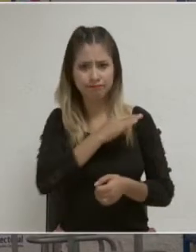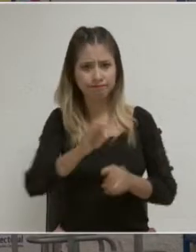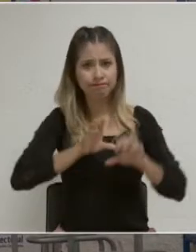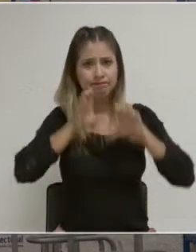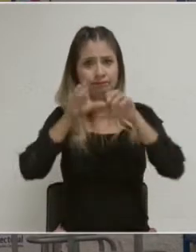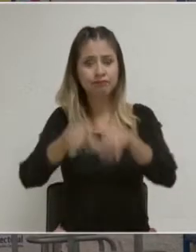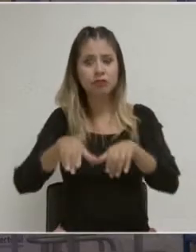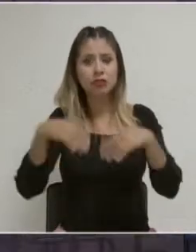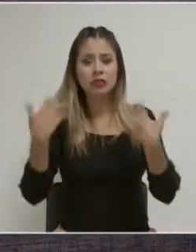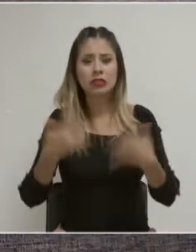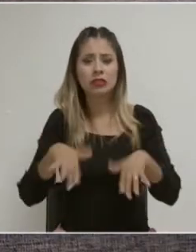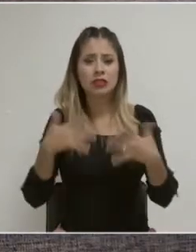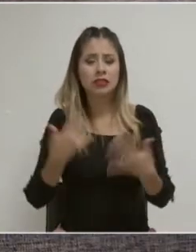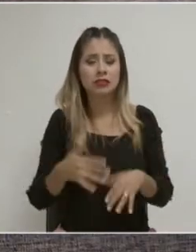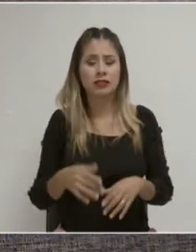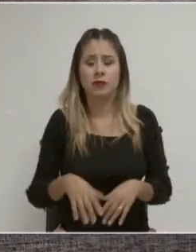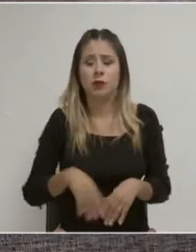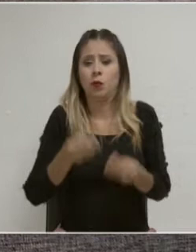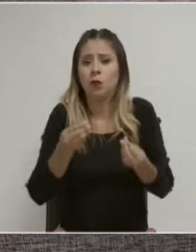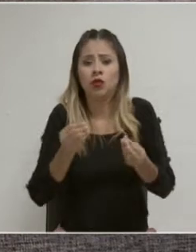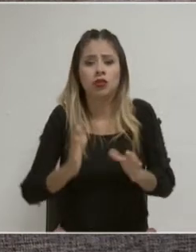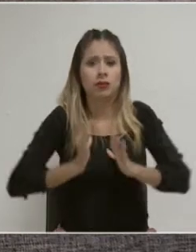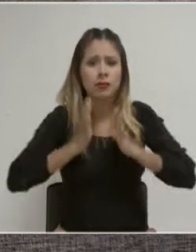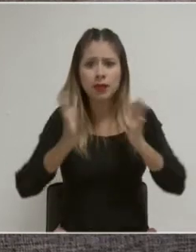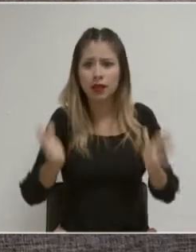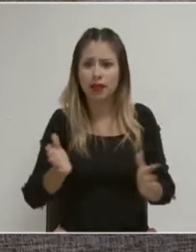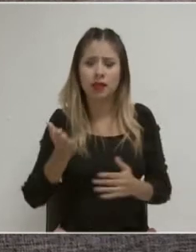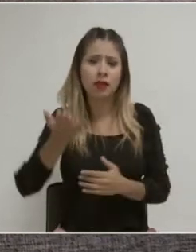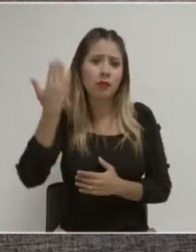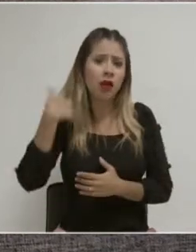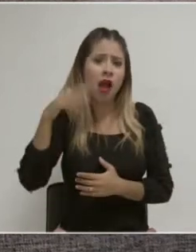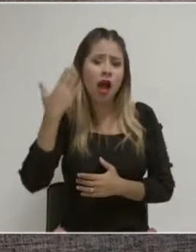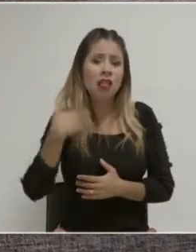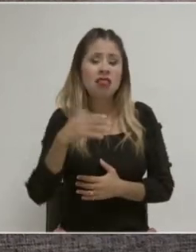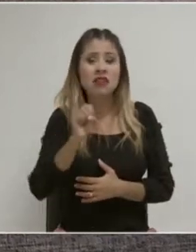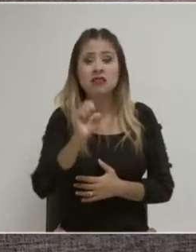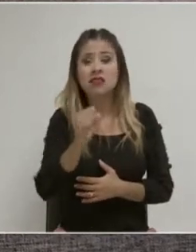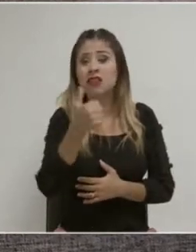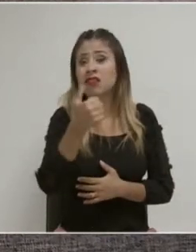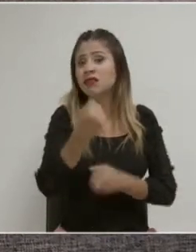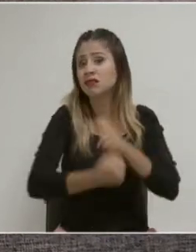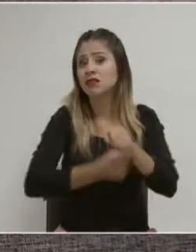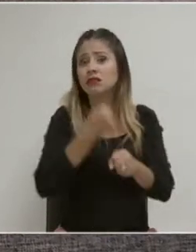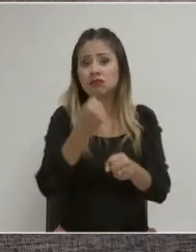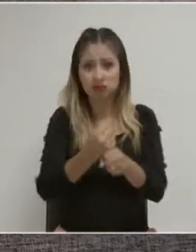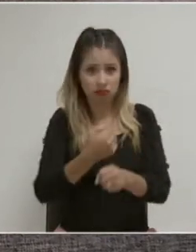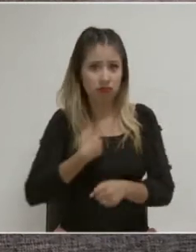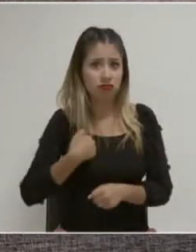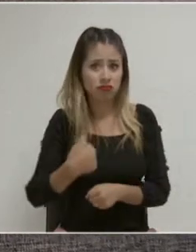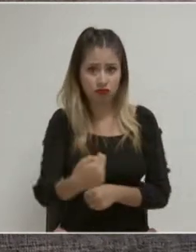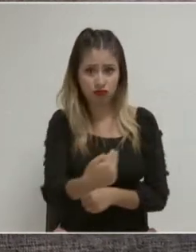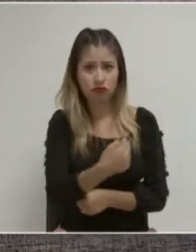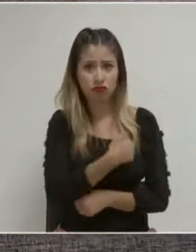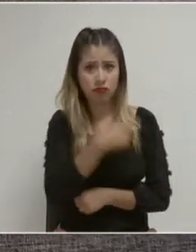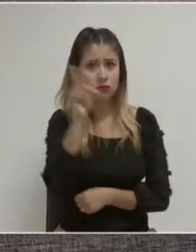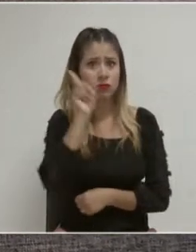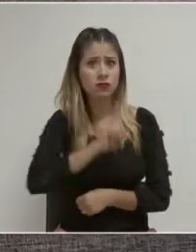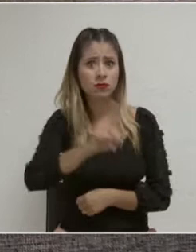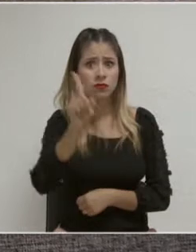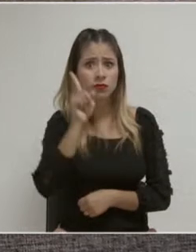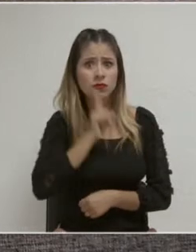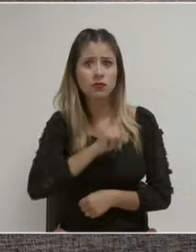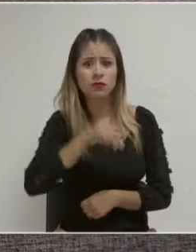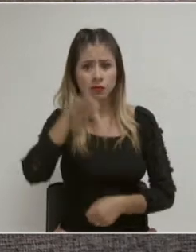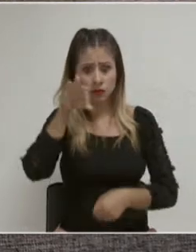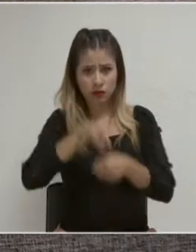Un número histórico porque a lo largo de los casi 66 años que ya llevamos las mujeres con el